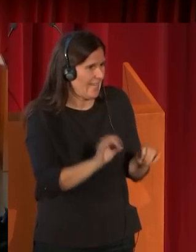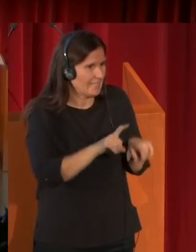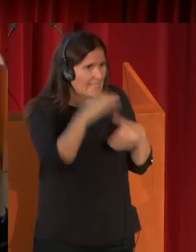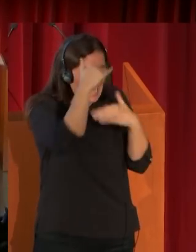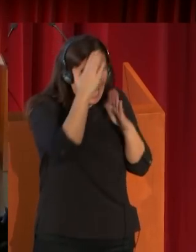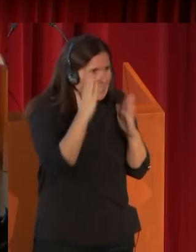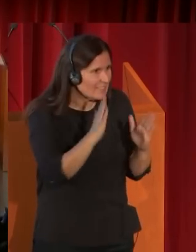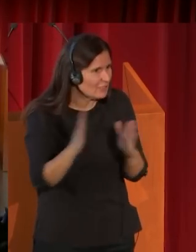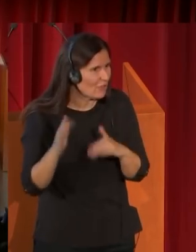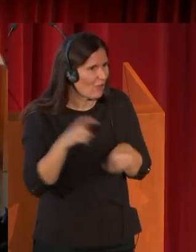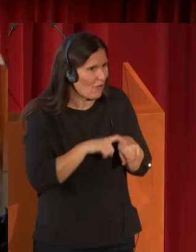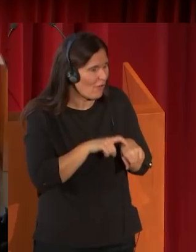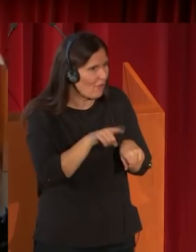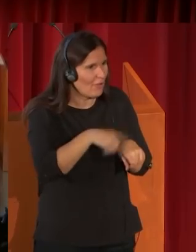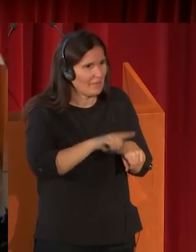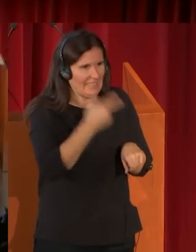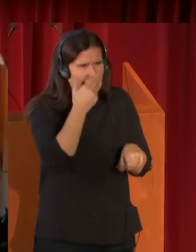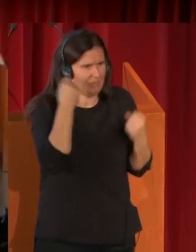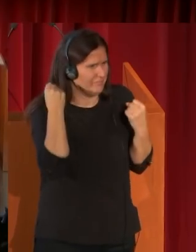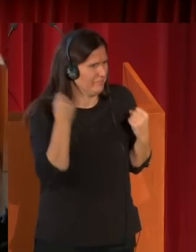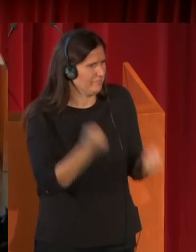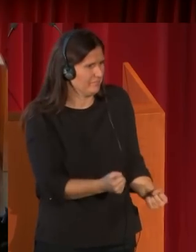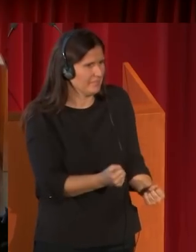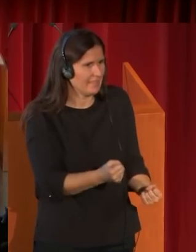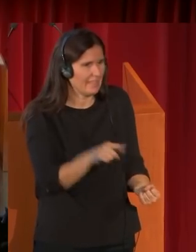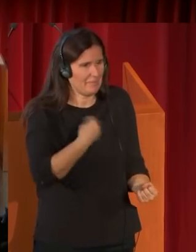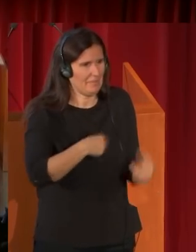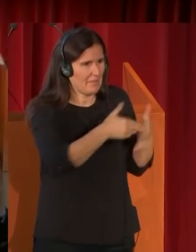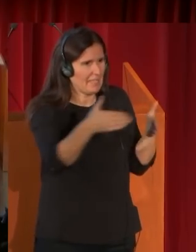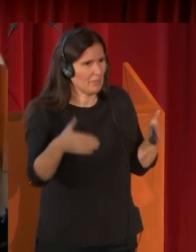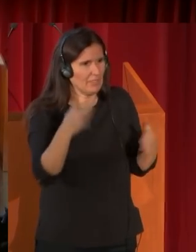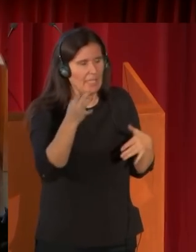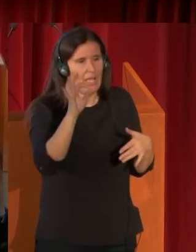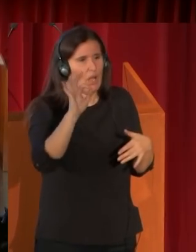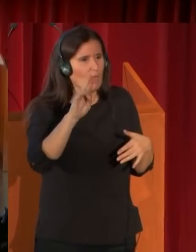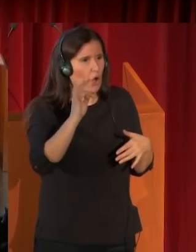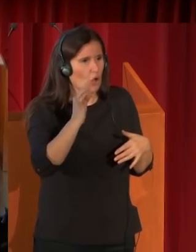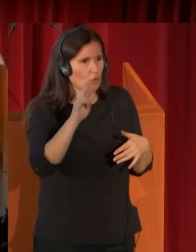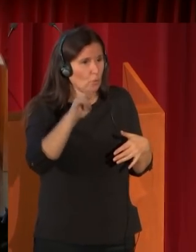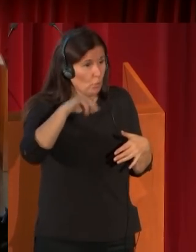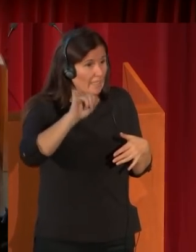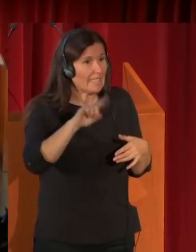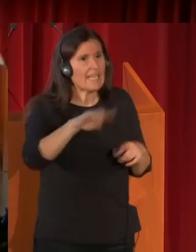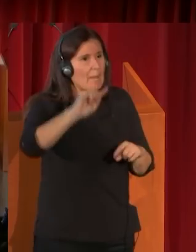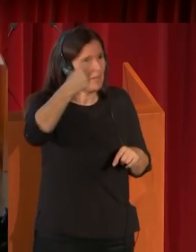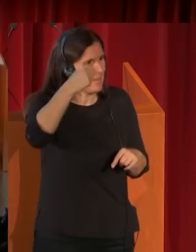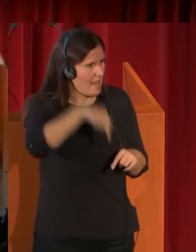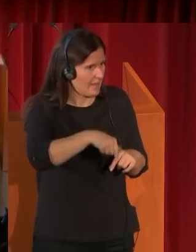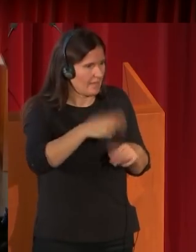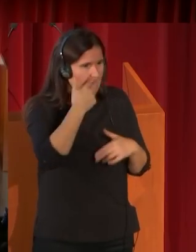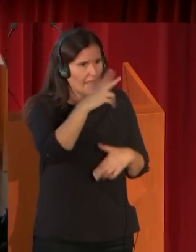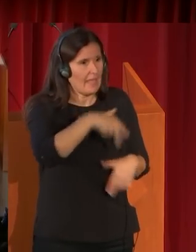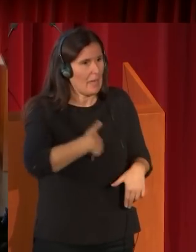realmente tengan este interés extraordinario en la exposición de Fortuny, que es la primera que el Prado